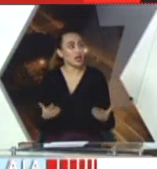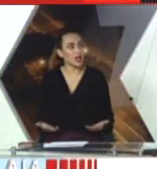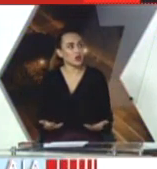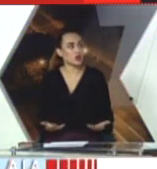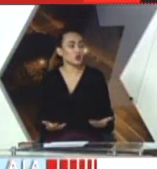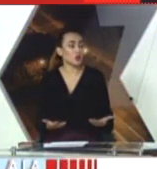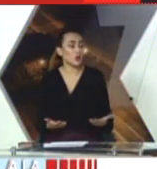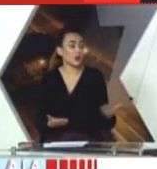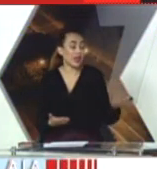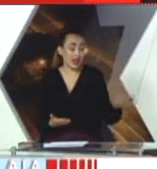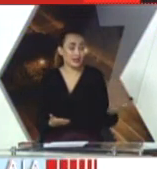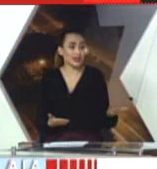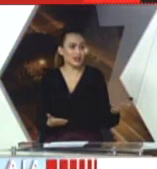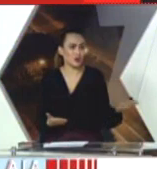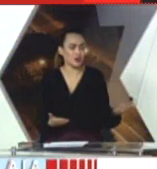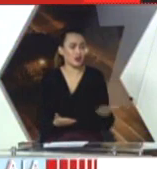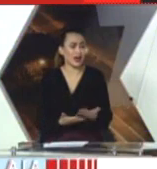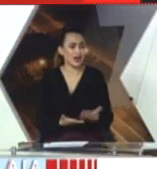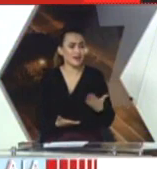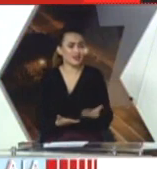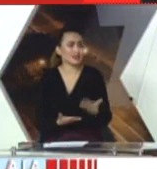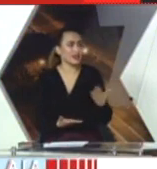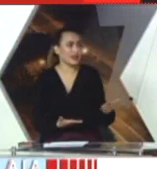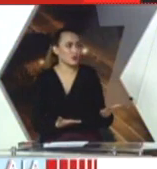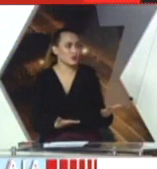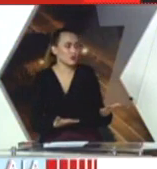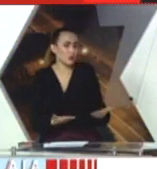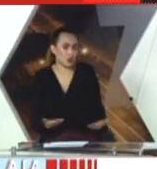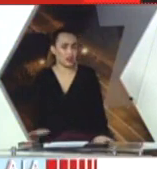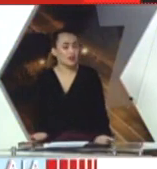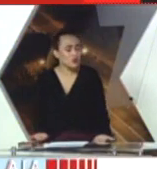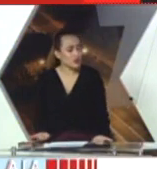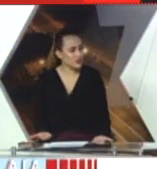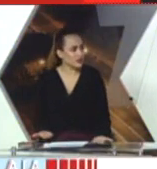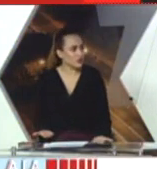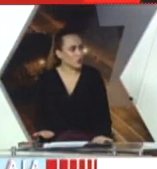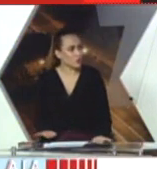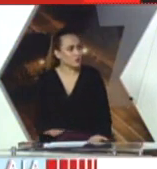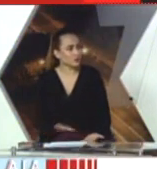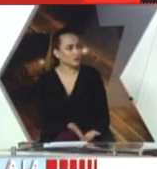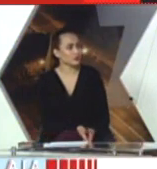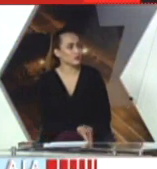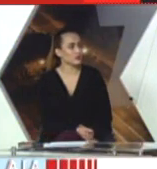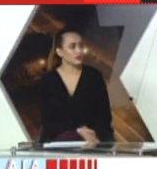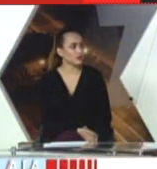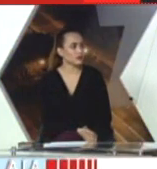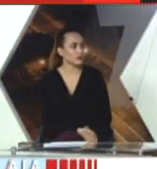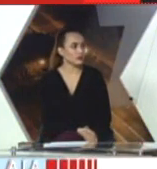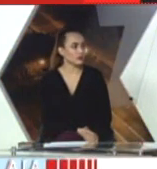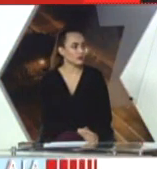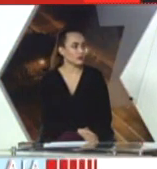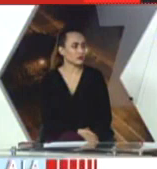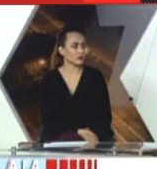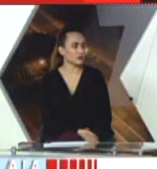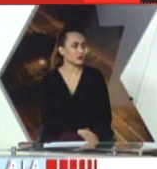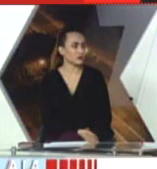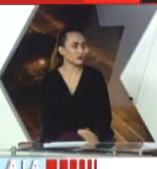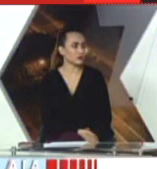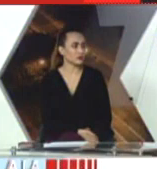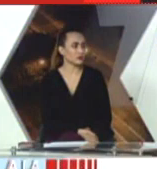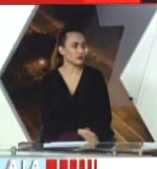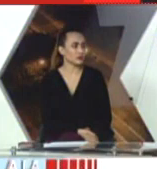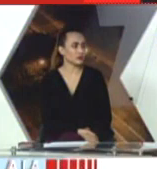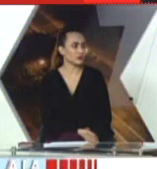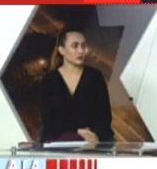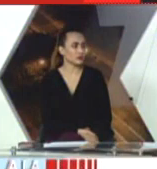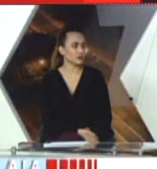no arriesgándonos, Julio, porque esa es la situación, cada vez que salimos nos estamos arriesgando. Esas palabras me parecen muy importantes, no arriesgándonos,